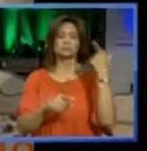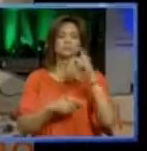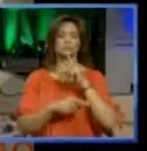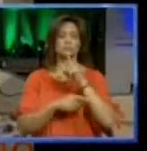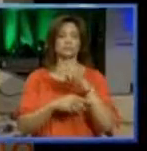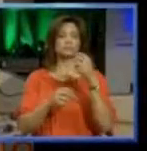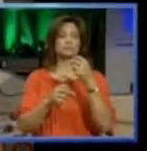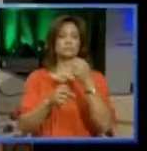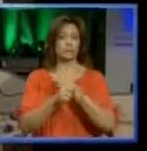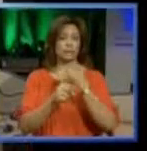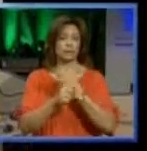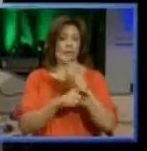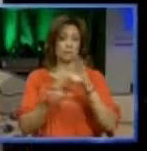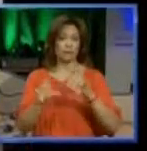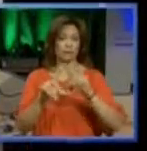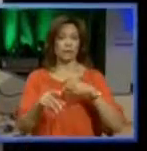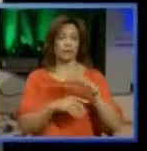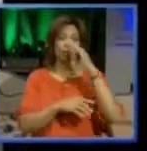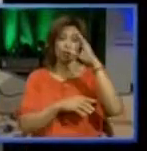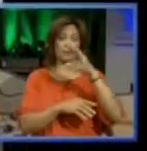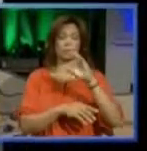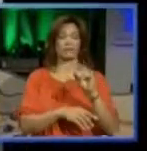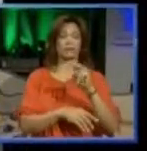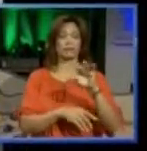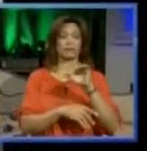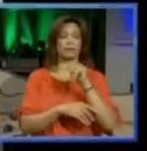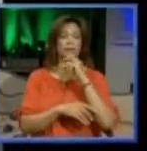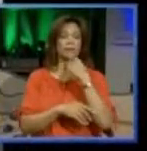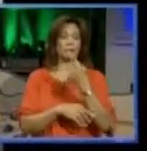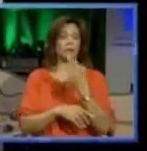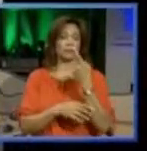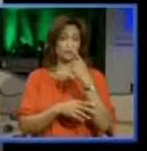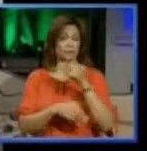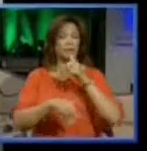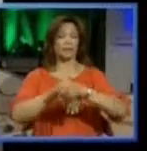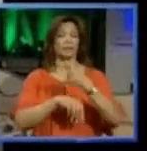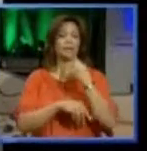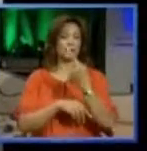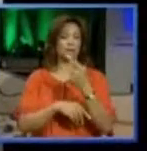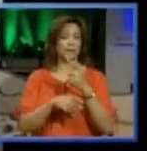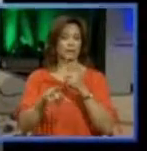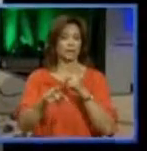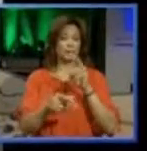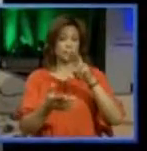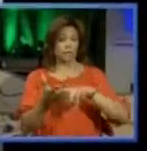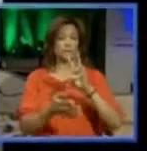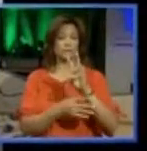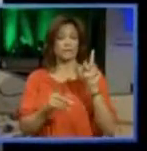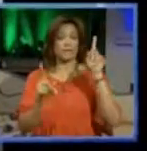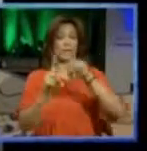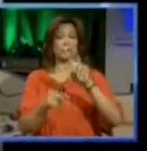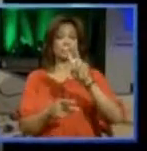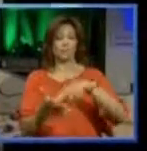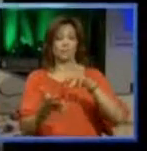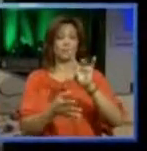trabajando activamente como capitana de la DNCD. Y así lo dice la acusación. La acusación dice que desde el 2006 al